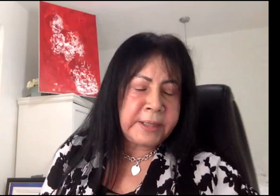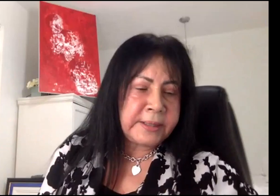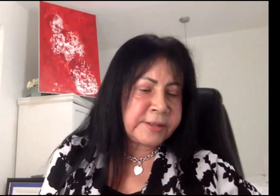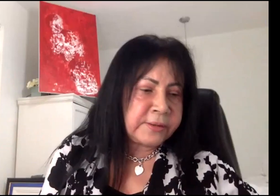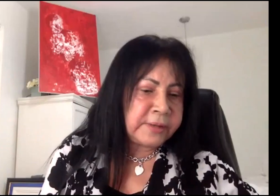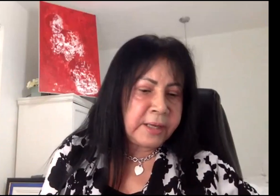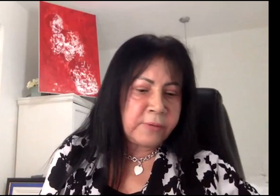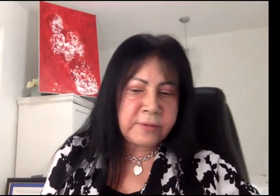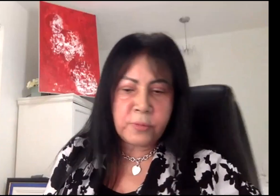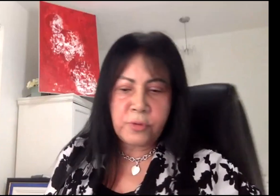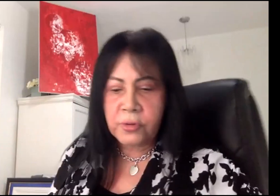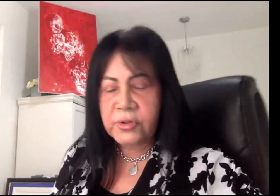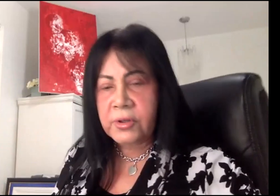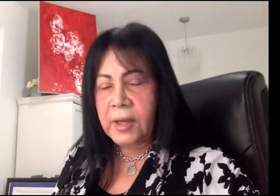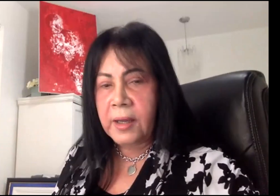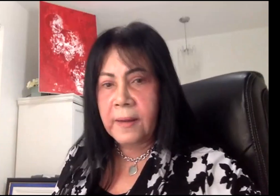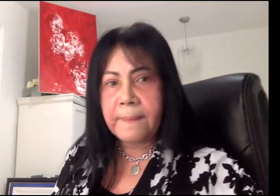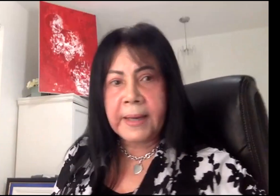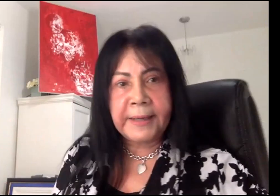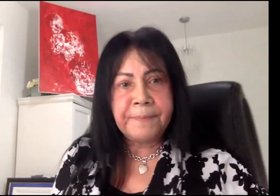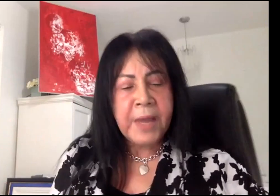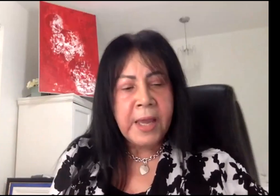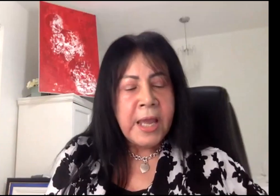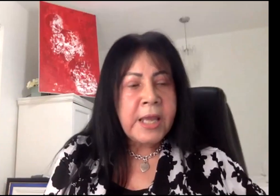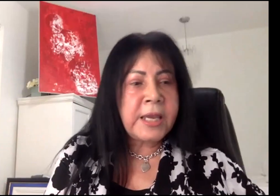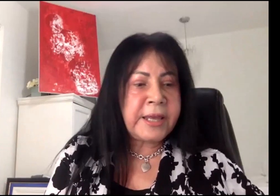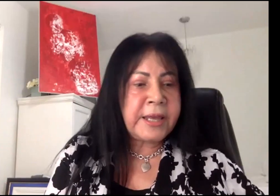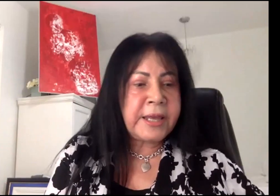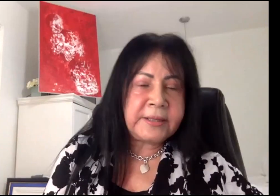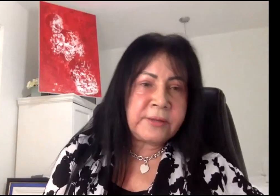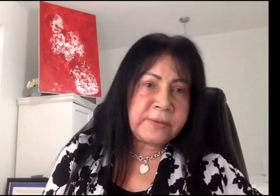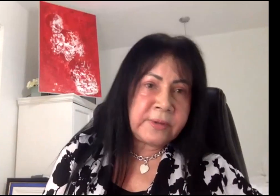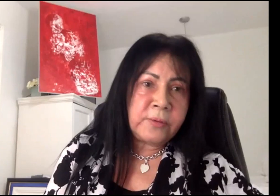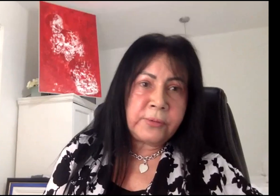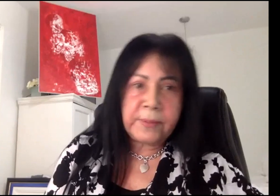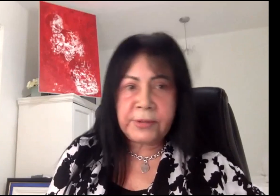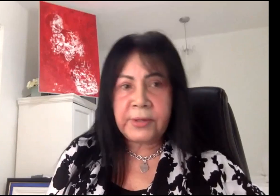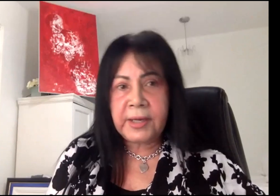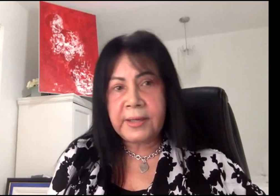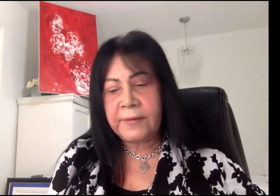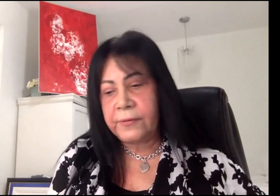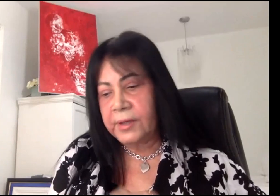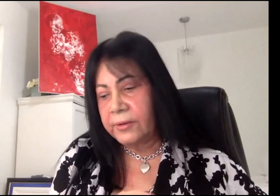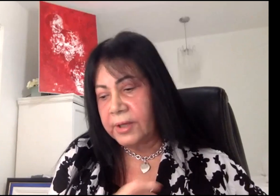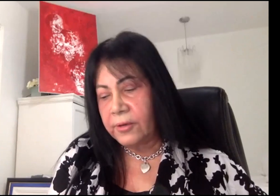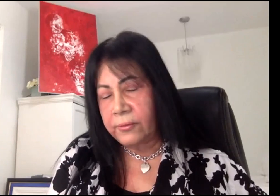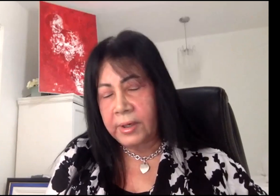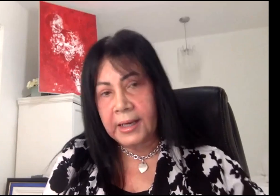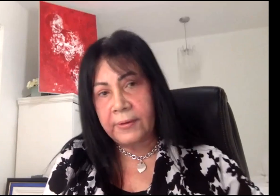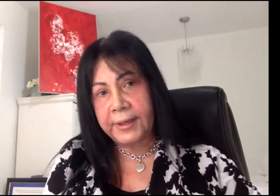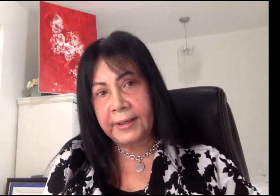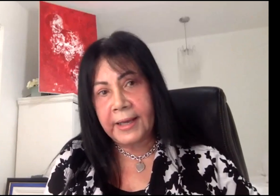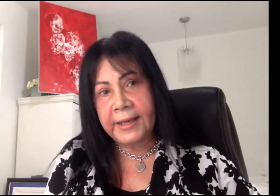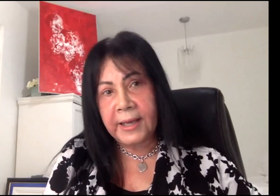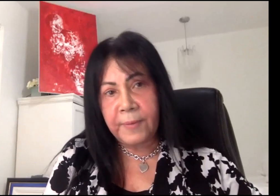la administración, de Luis Muñoz, Marín, y después, el Instituto de Cultura, puertorriqueño, fundó, donde don